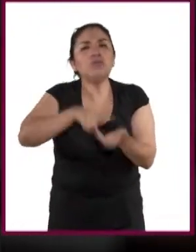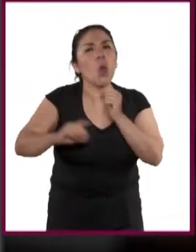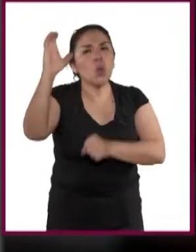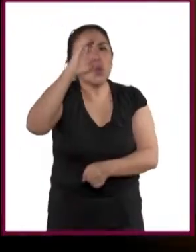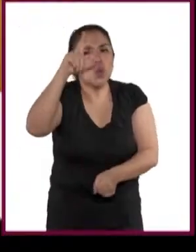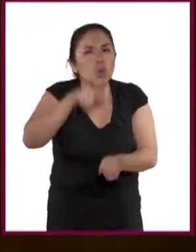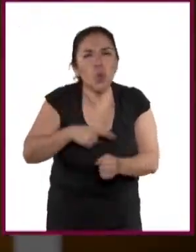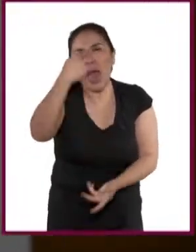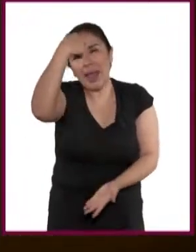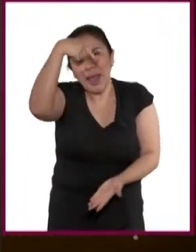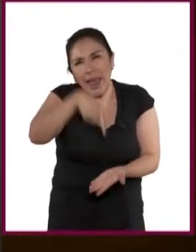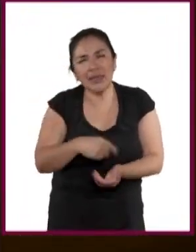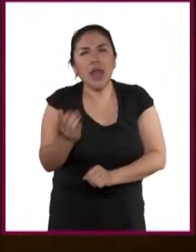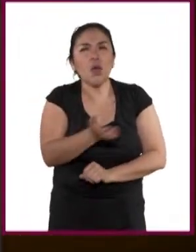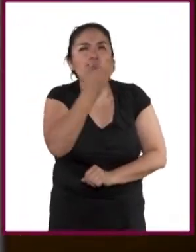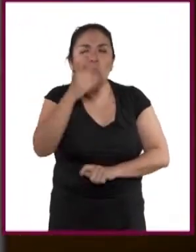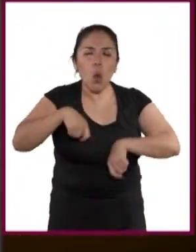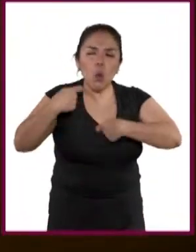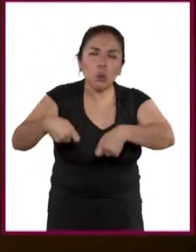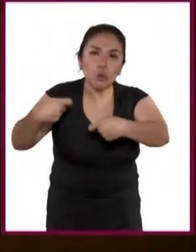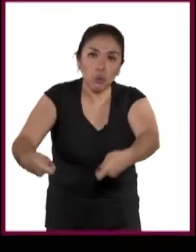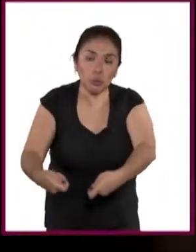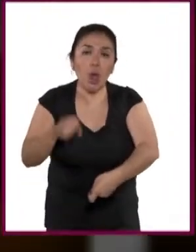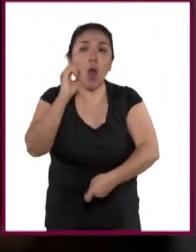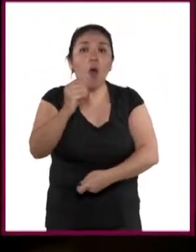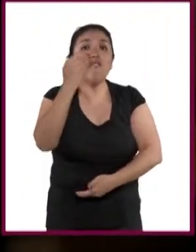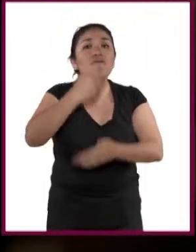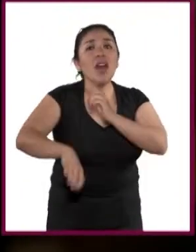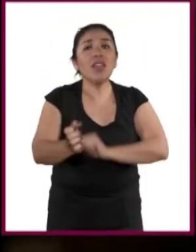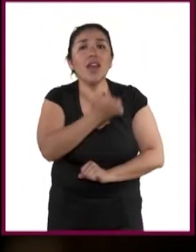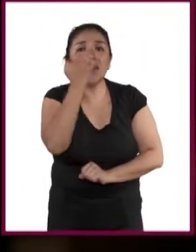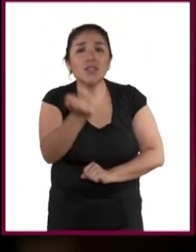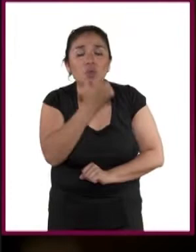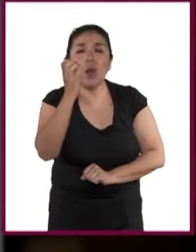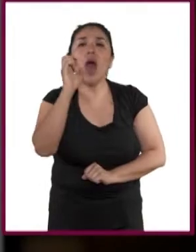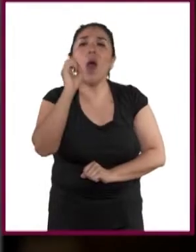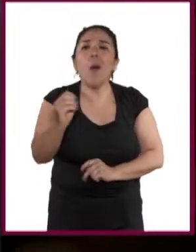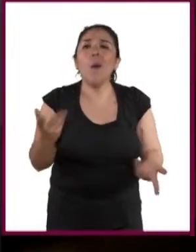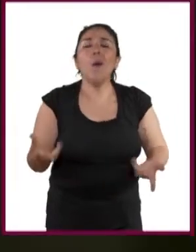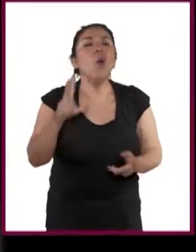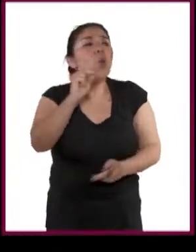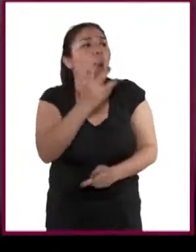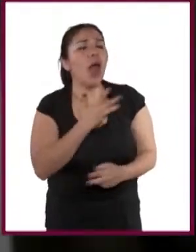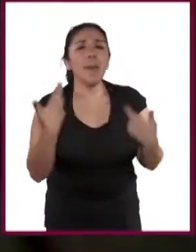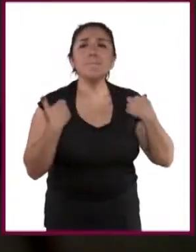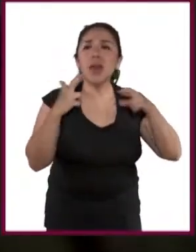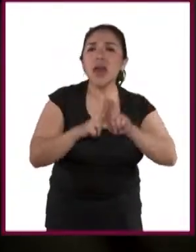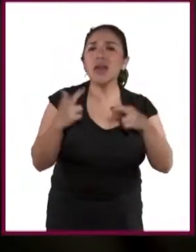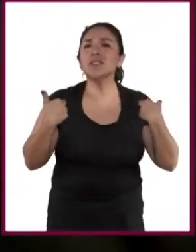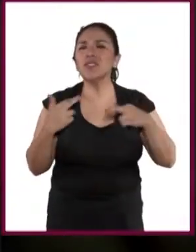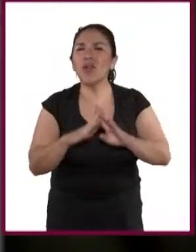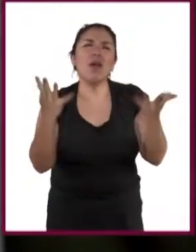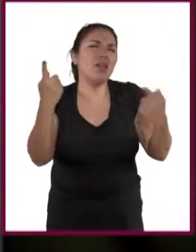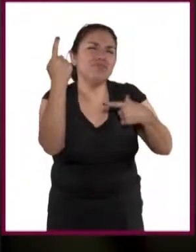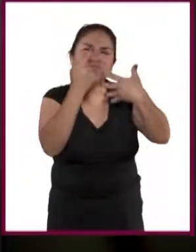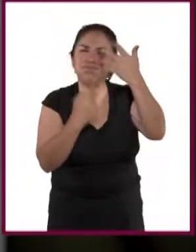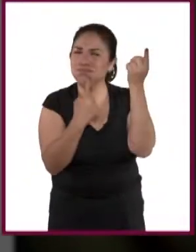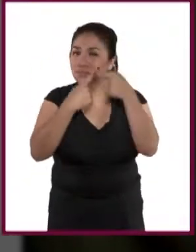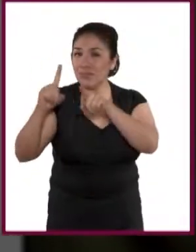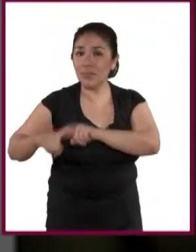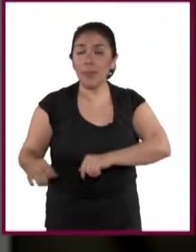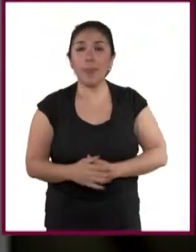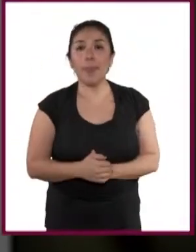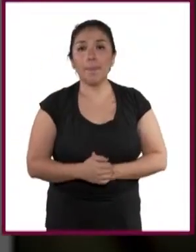culturales, decreencias y tradiciones, falta de escuelas, disponibilidad de maestros, entre otras